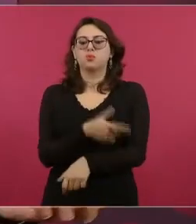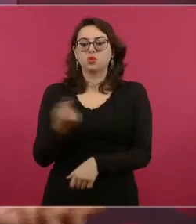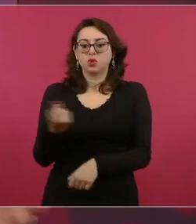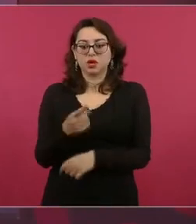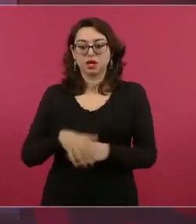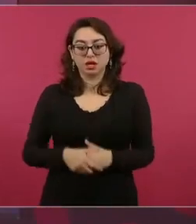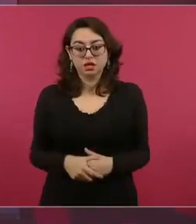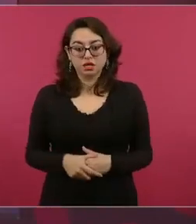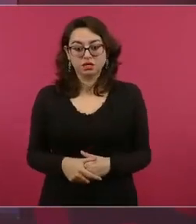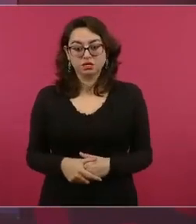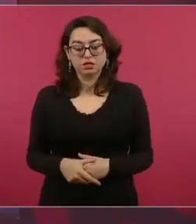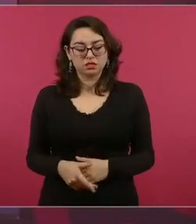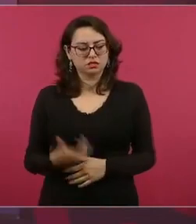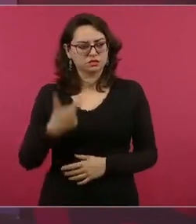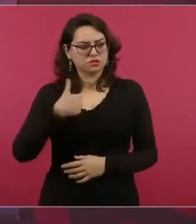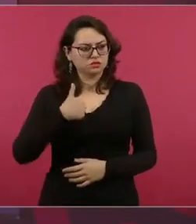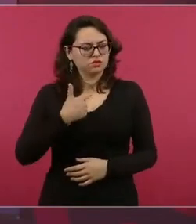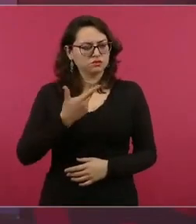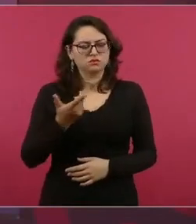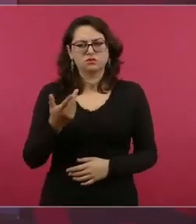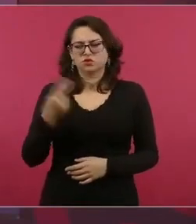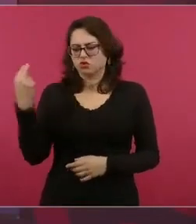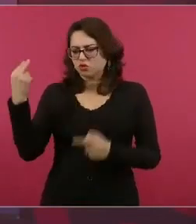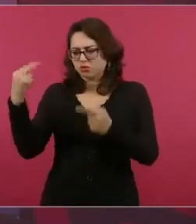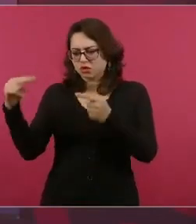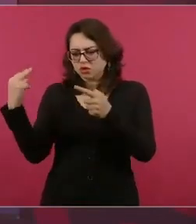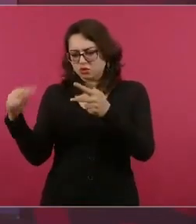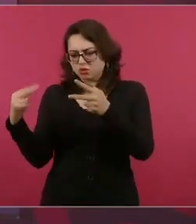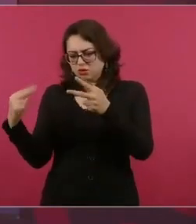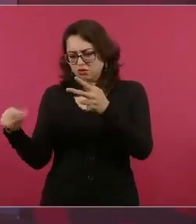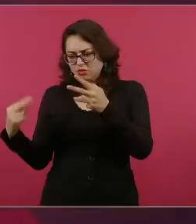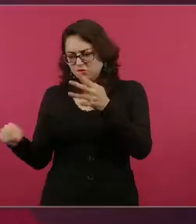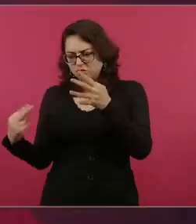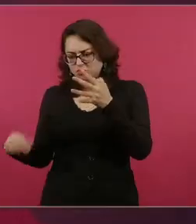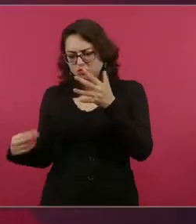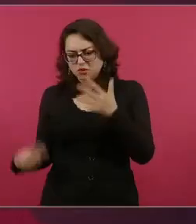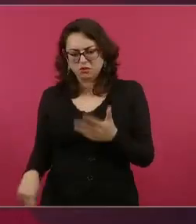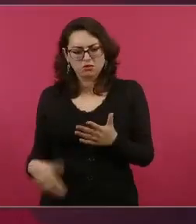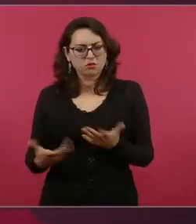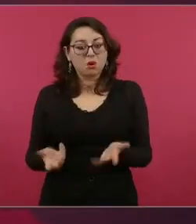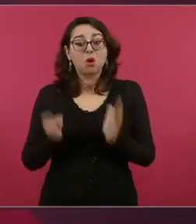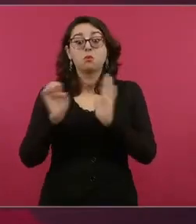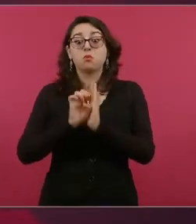retratos, no había ningún retrato de Cuauhtémoc,